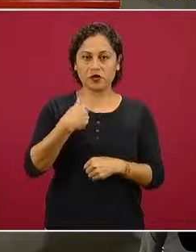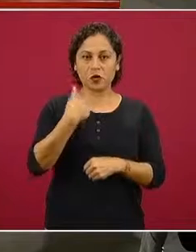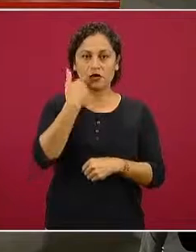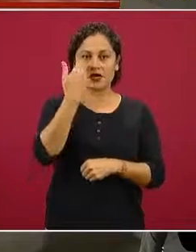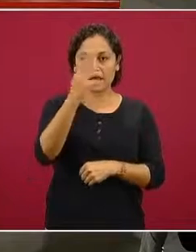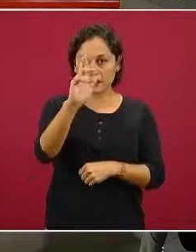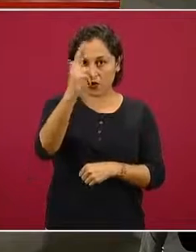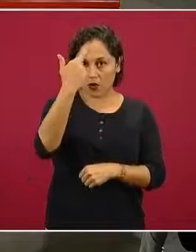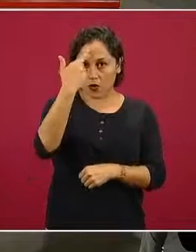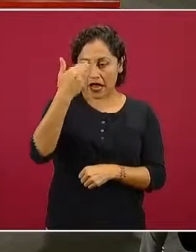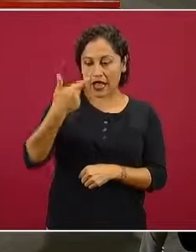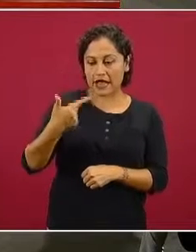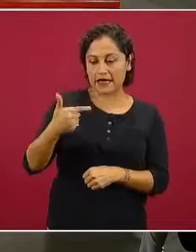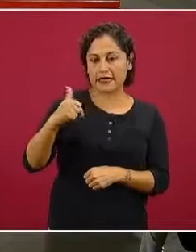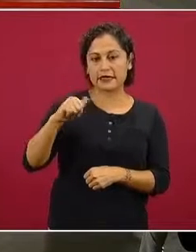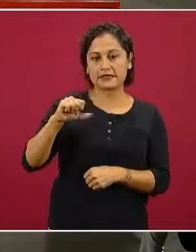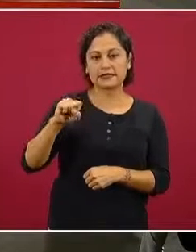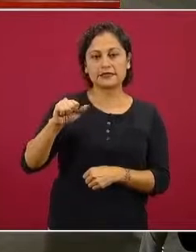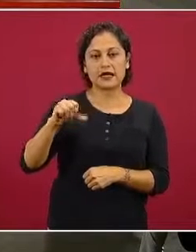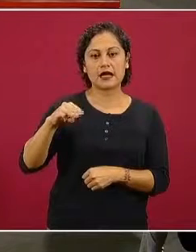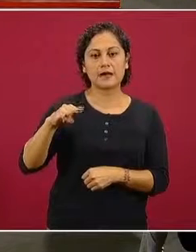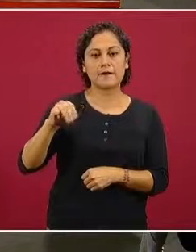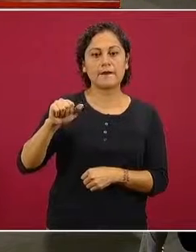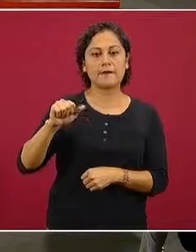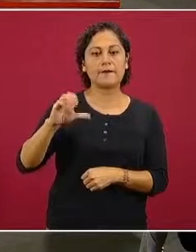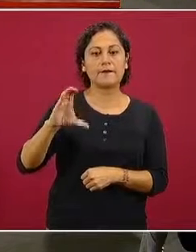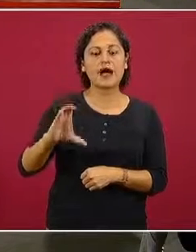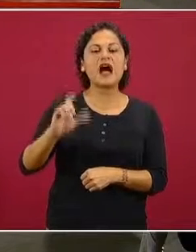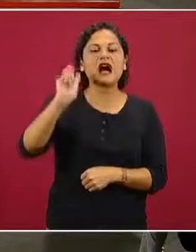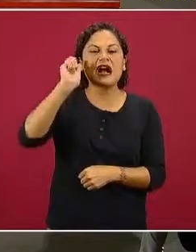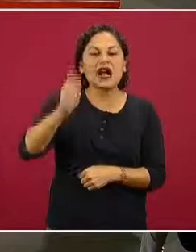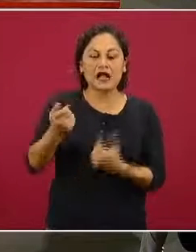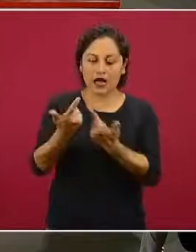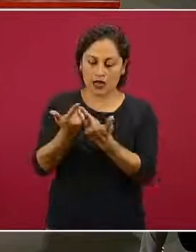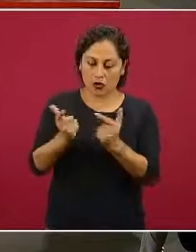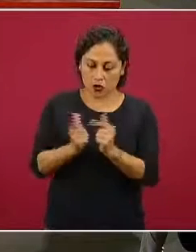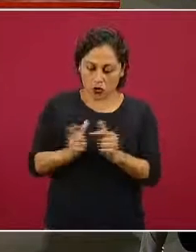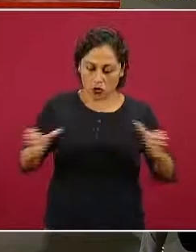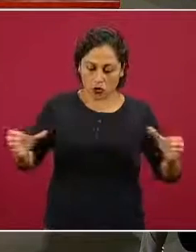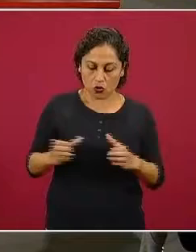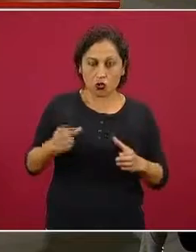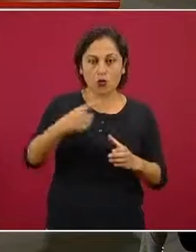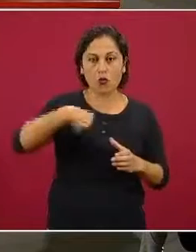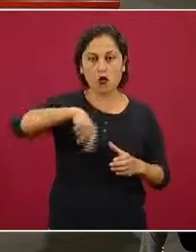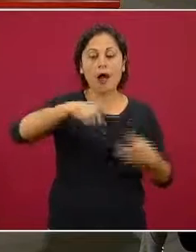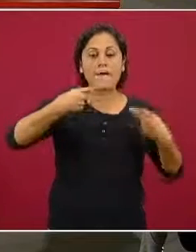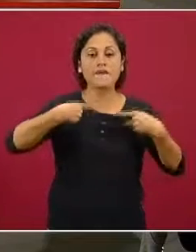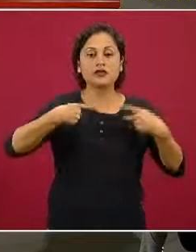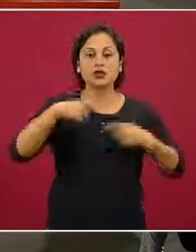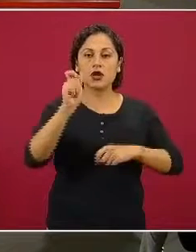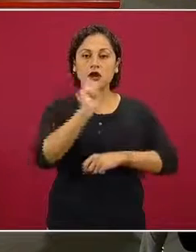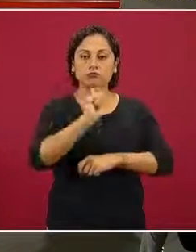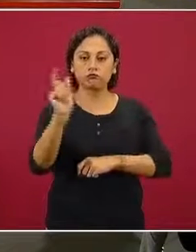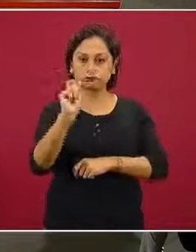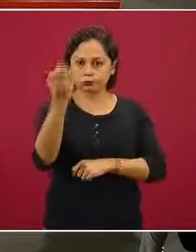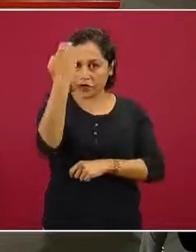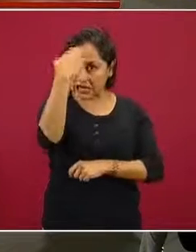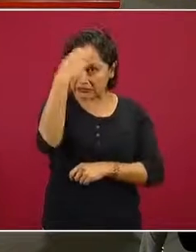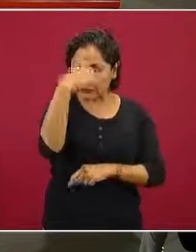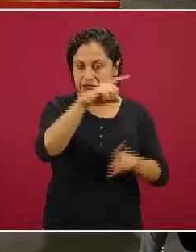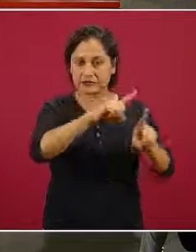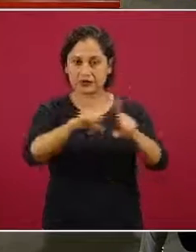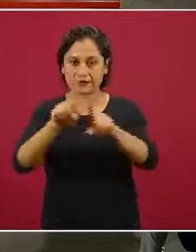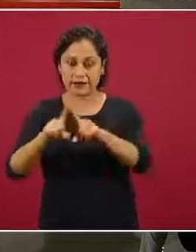GIZAMAC es este grupo grande multisectorial que tiene un programa especial que lo articula y que tenemos también una colaboración muy